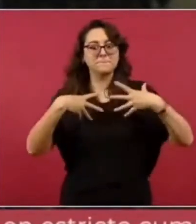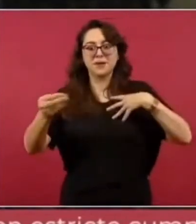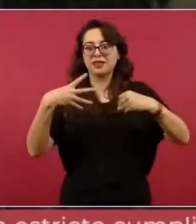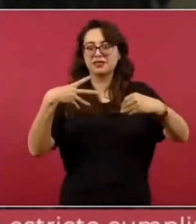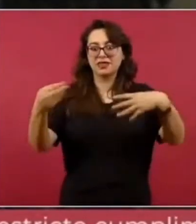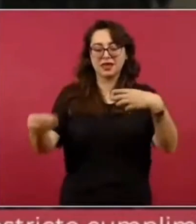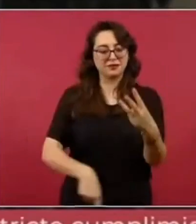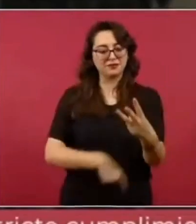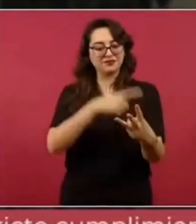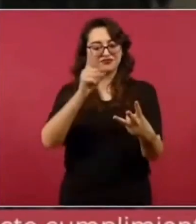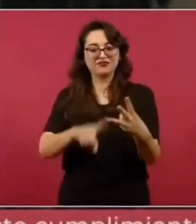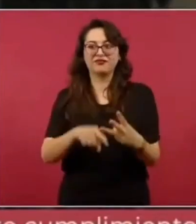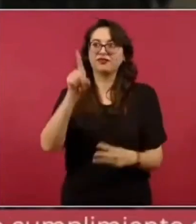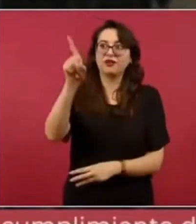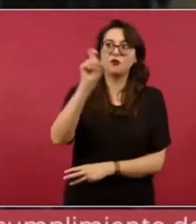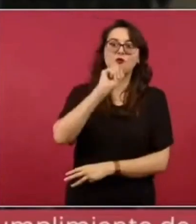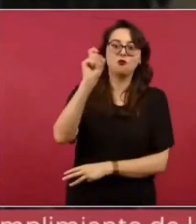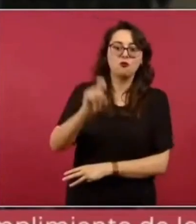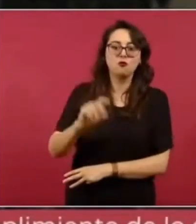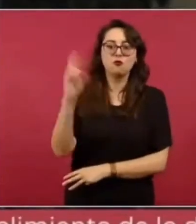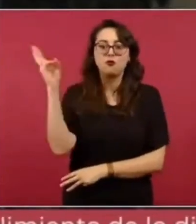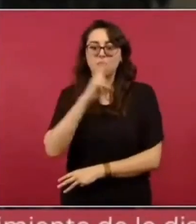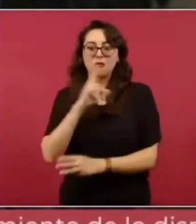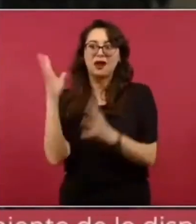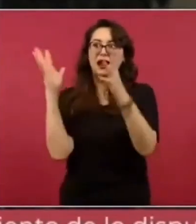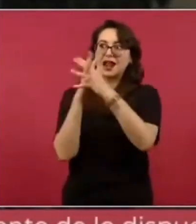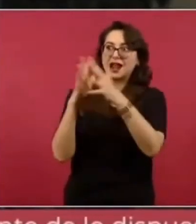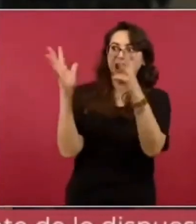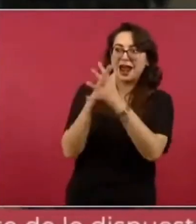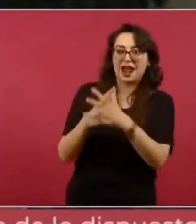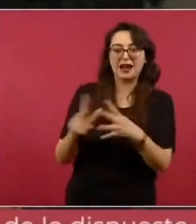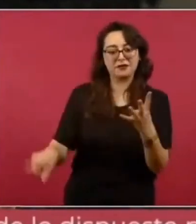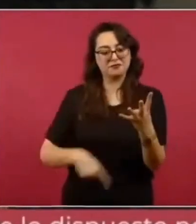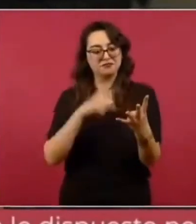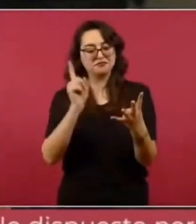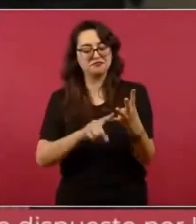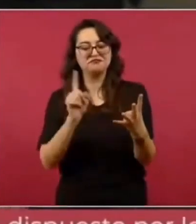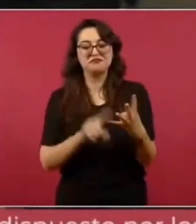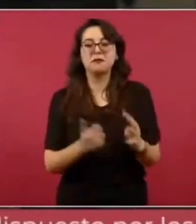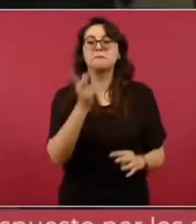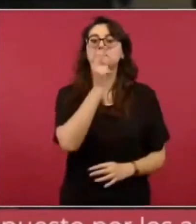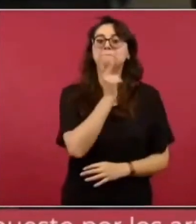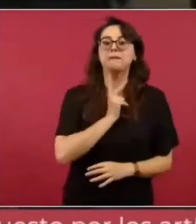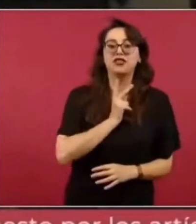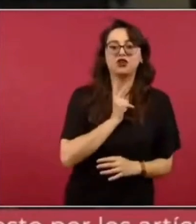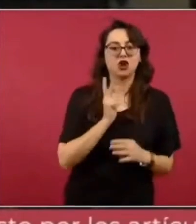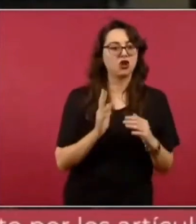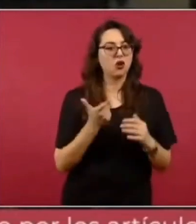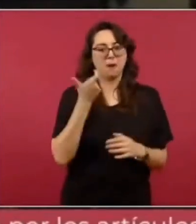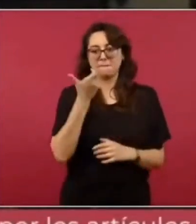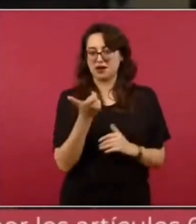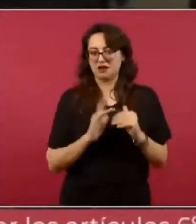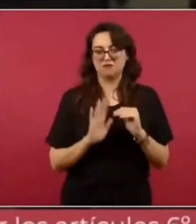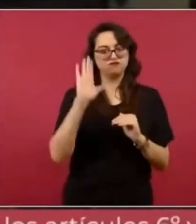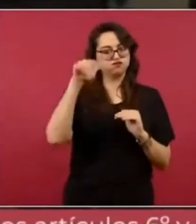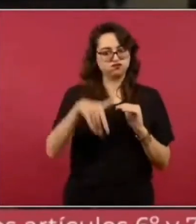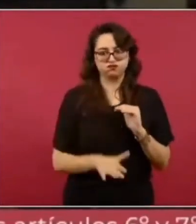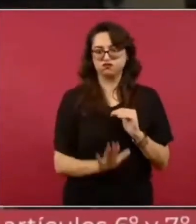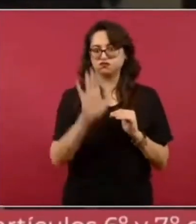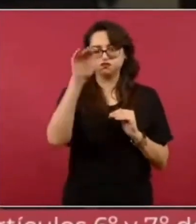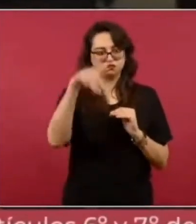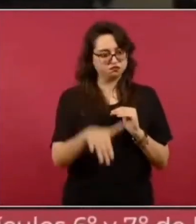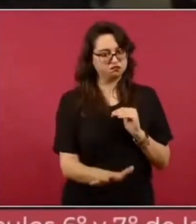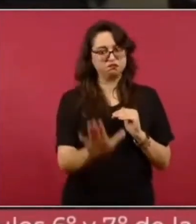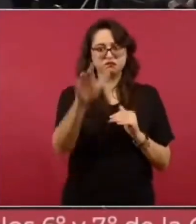guerra y también le toca vivir lo que es una crisis de precios del petróleo. Todo esto vale la pena recapitularlo,